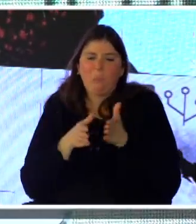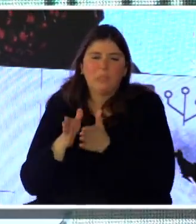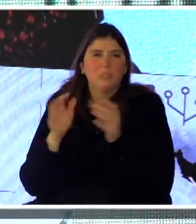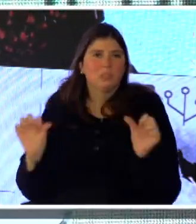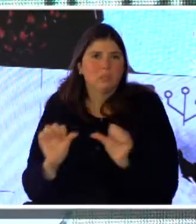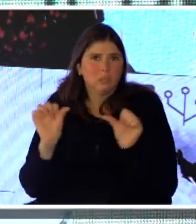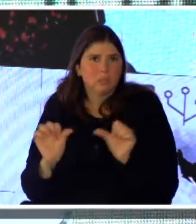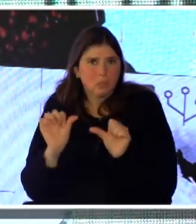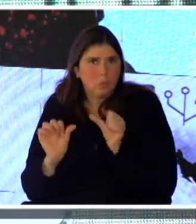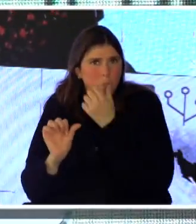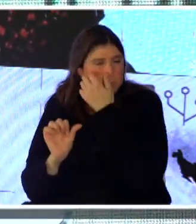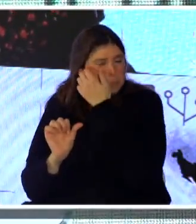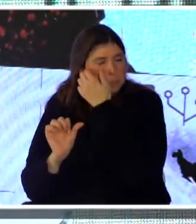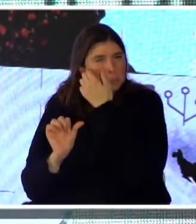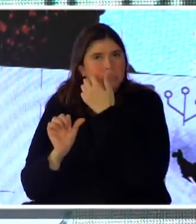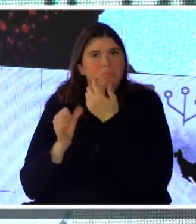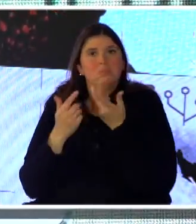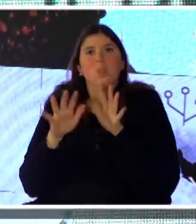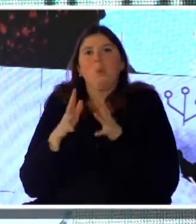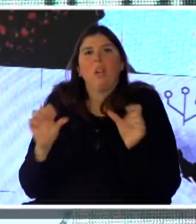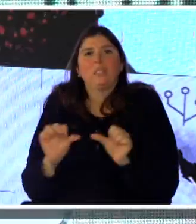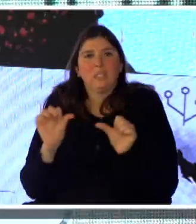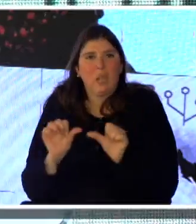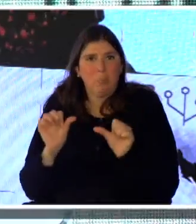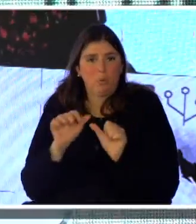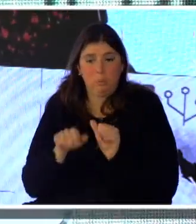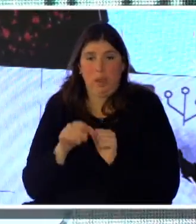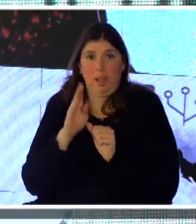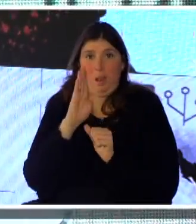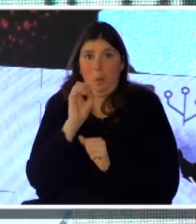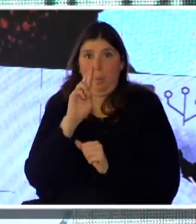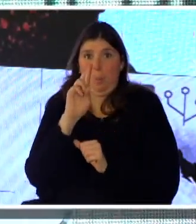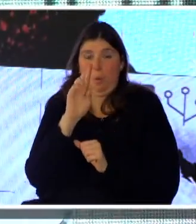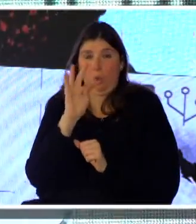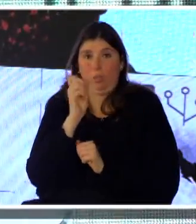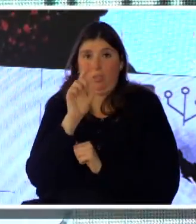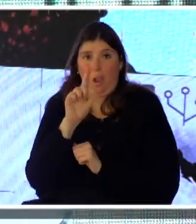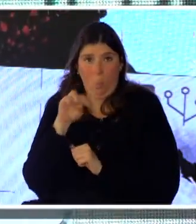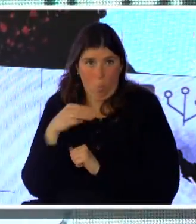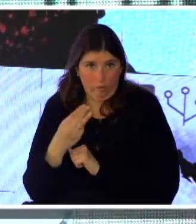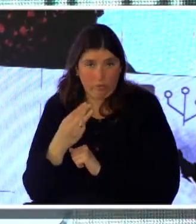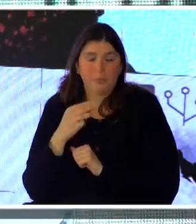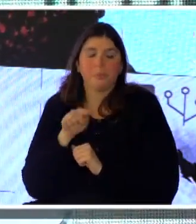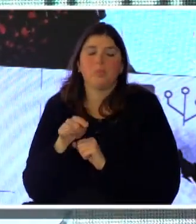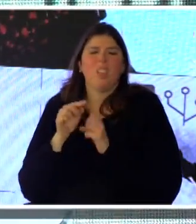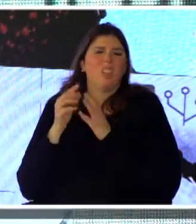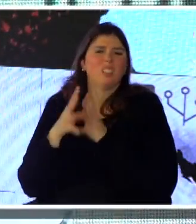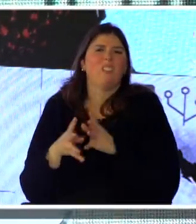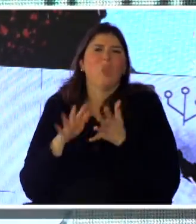gestionar un portal web y los desafíos que esto implica, ¿verdad? En primer lugar, tenemos,